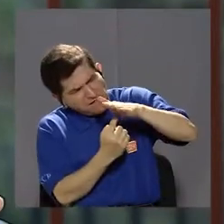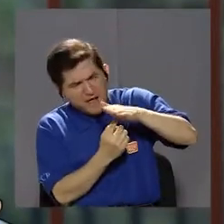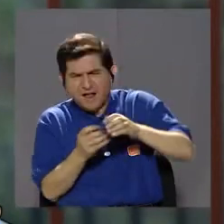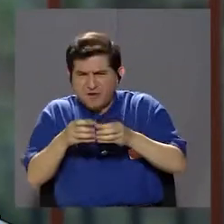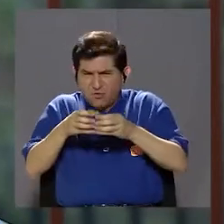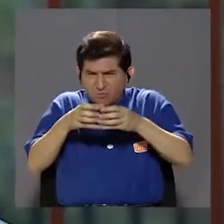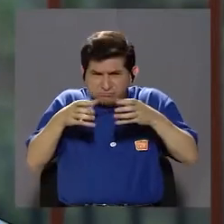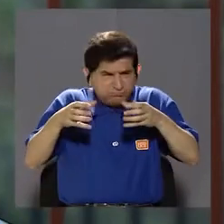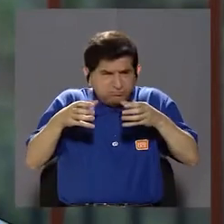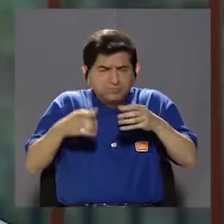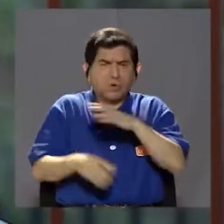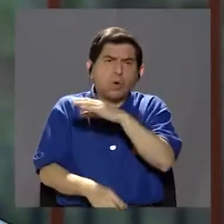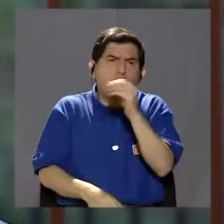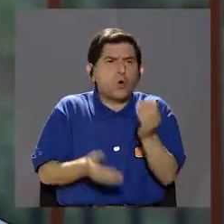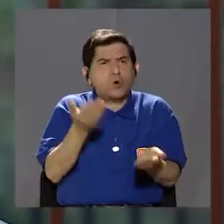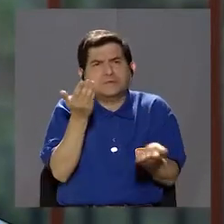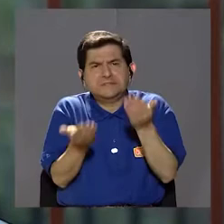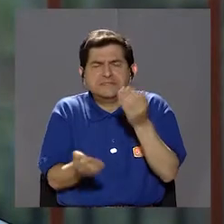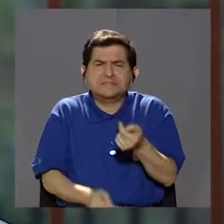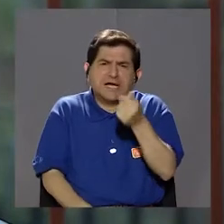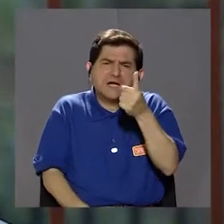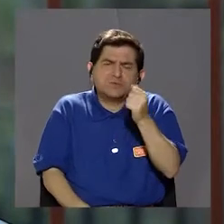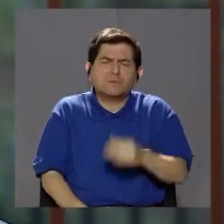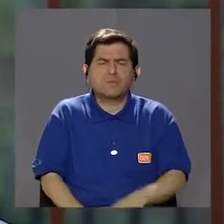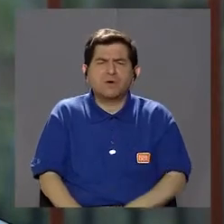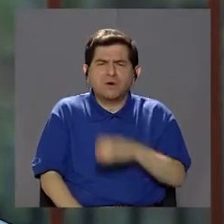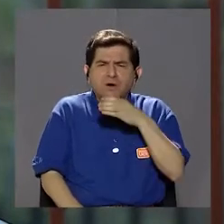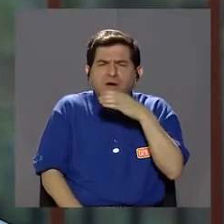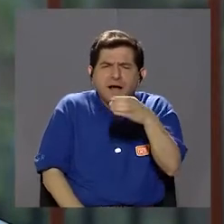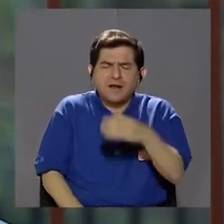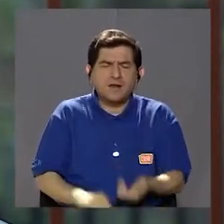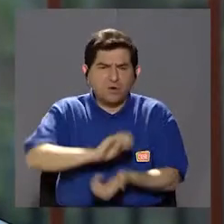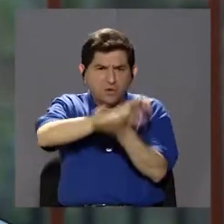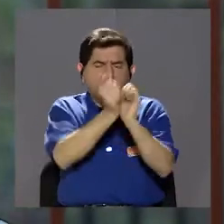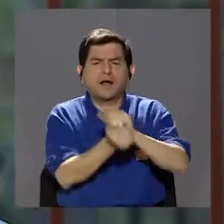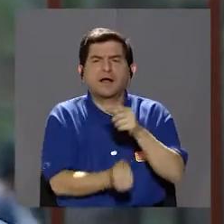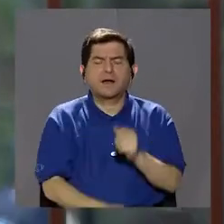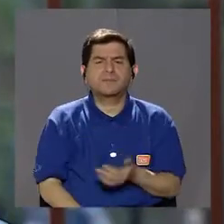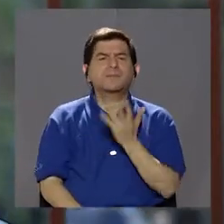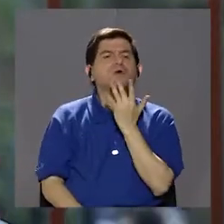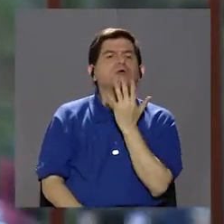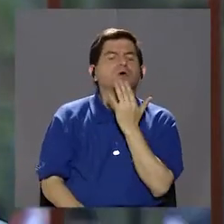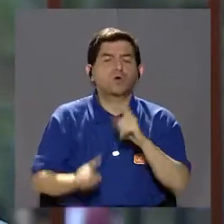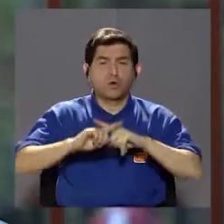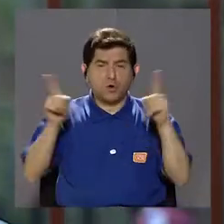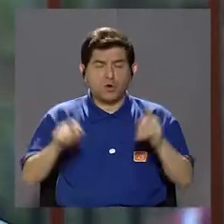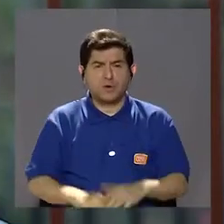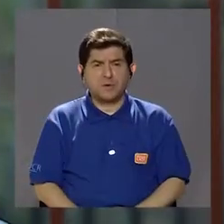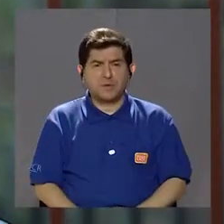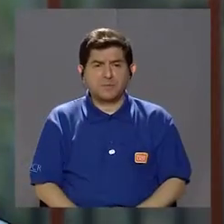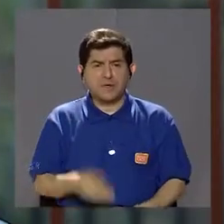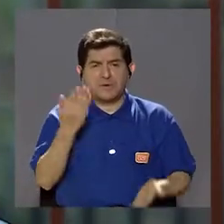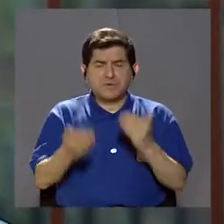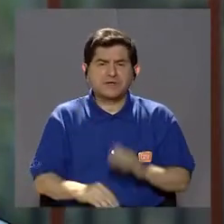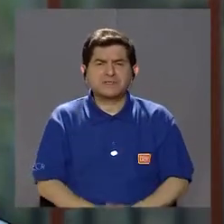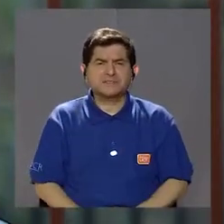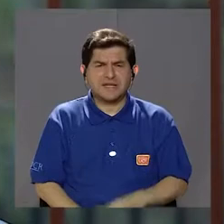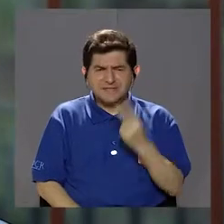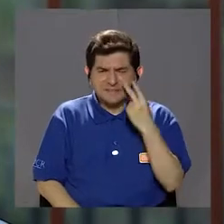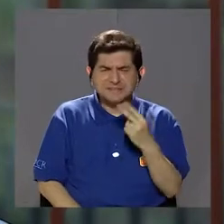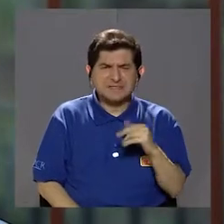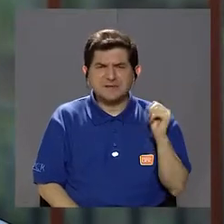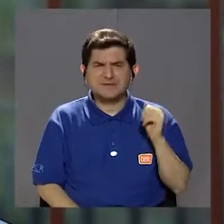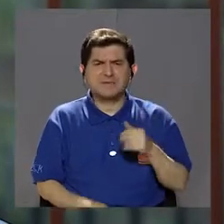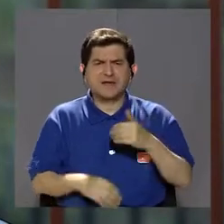talón un poquito inflamado, puede haber un poquito caliente, cambio de color, pero hematoso un